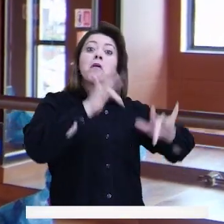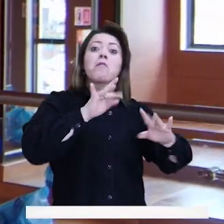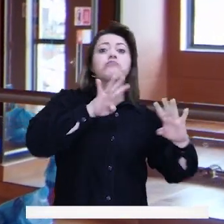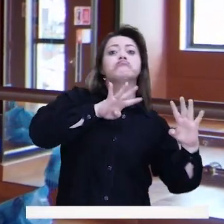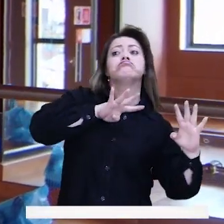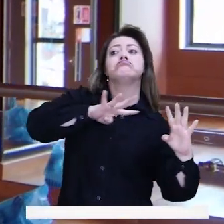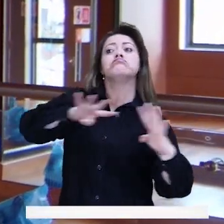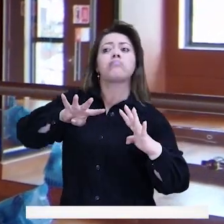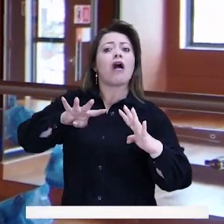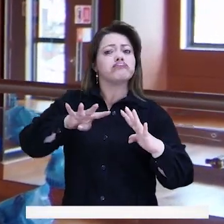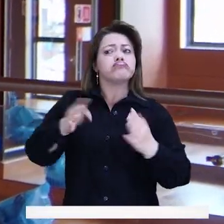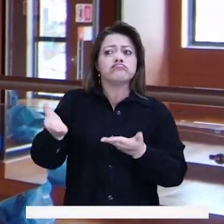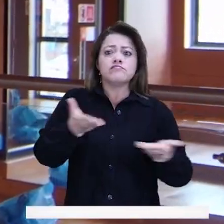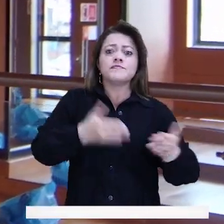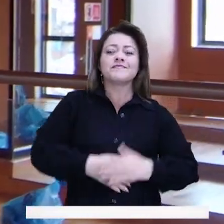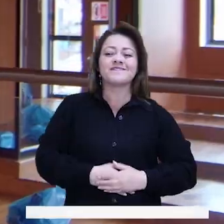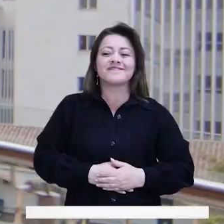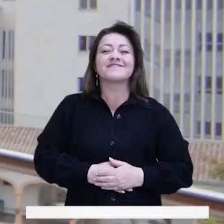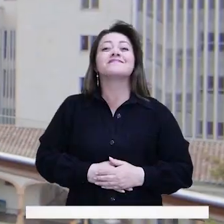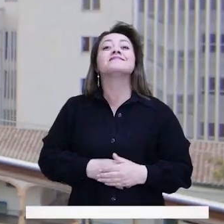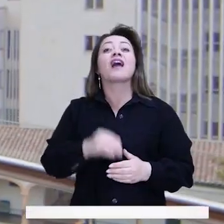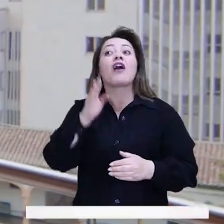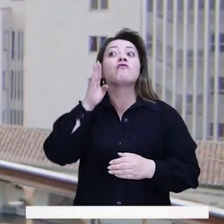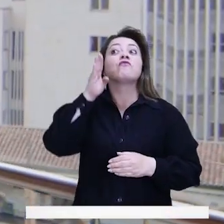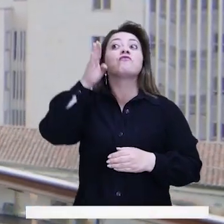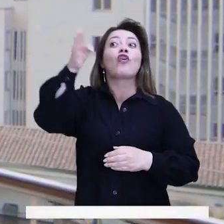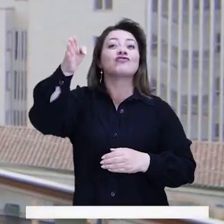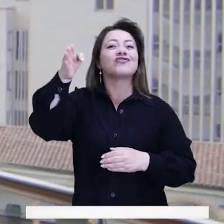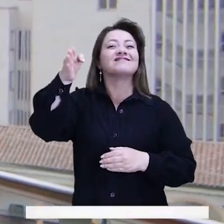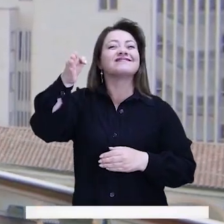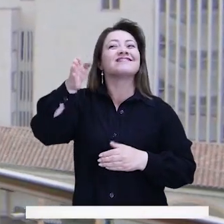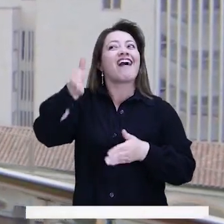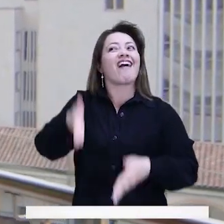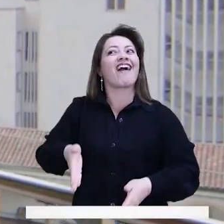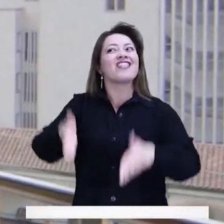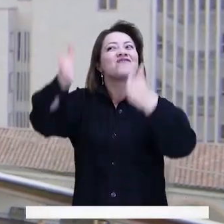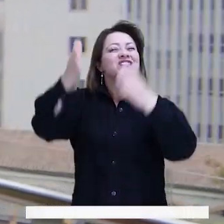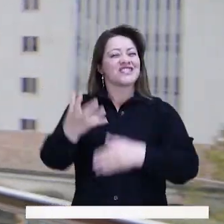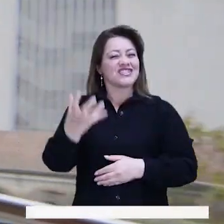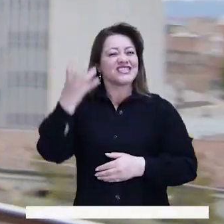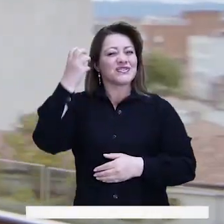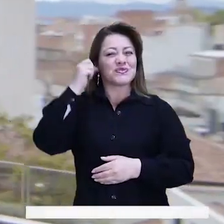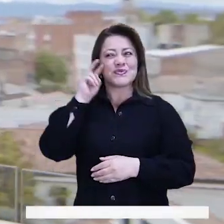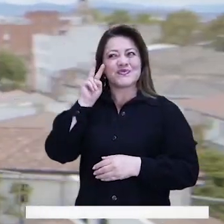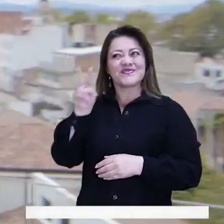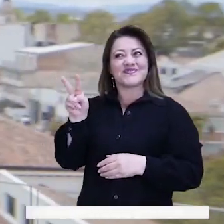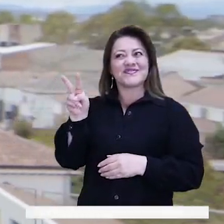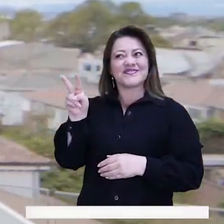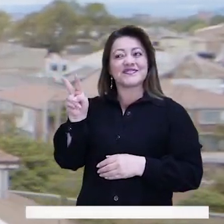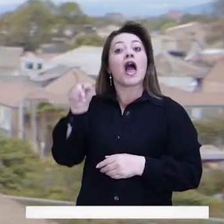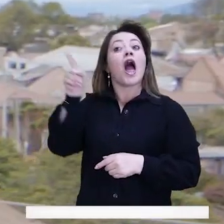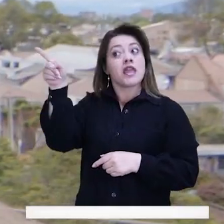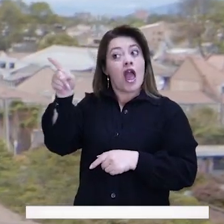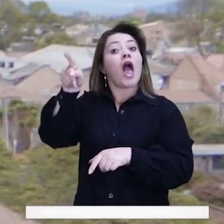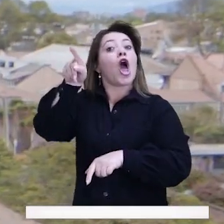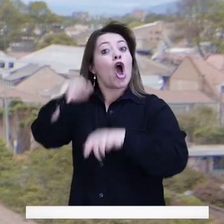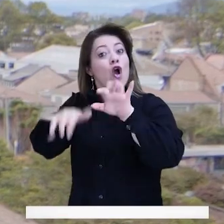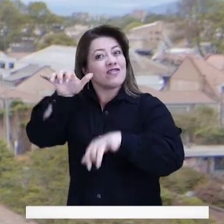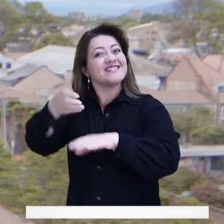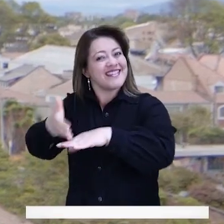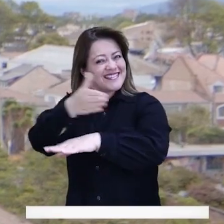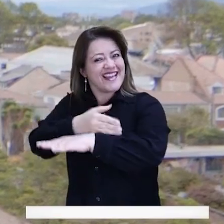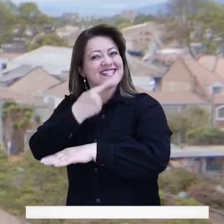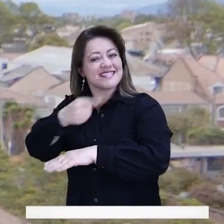pueda estar y pueda participar como siempre lo hace. Allá al fondo ustedes pueden ver la edificatoria antigua, en donde efectivamente tenemos